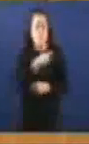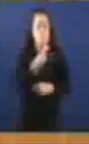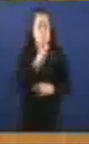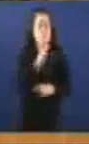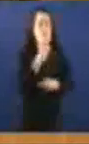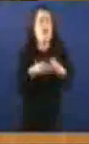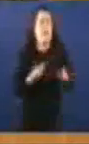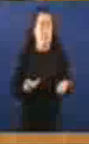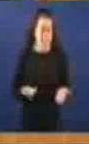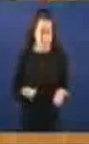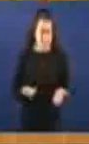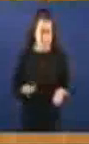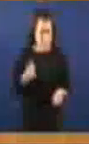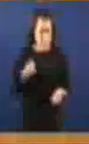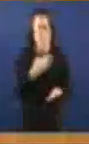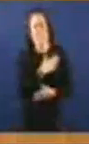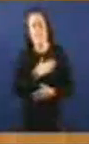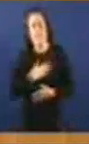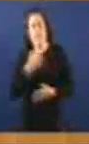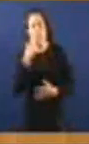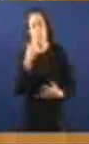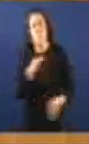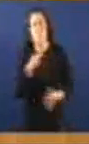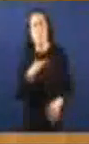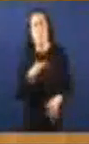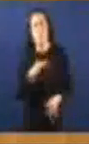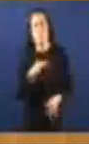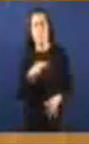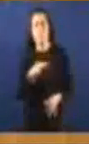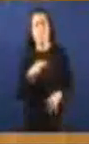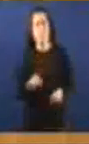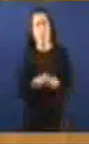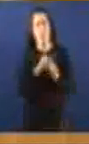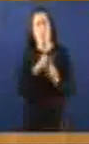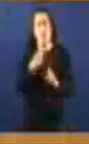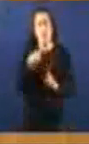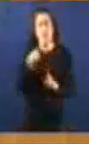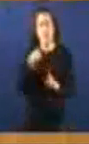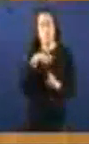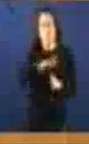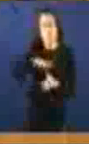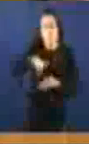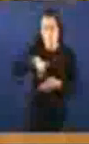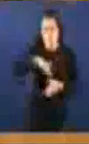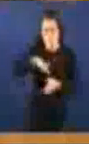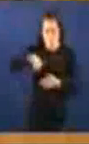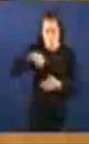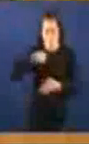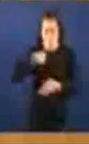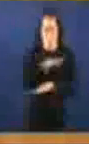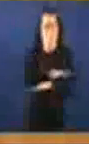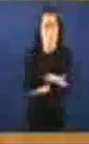Permiten A ser simplemente A última terminal Da correia de transmisión Que sale da Moncloa